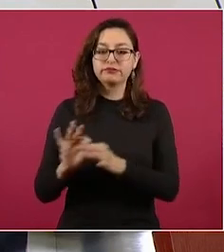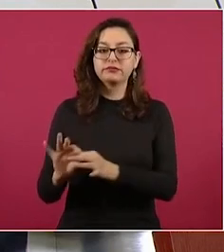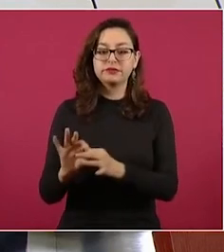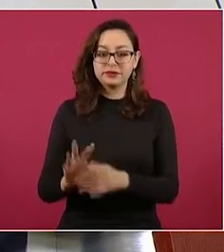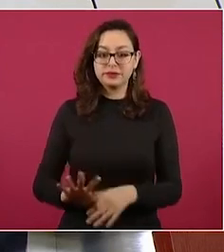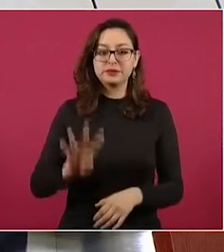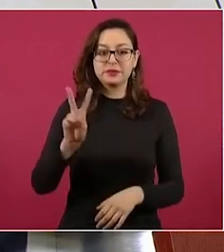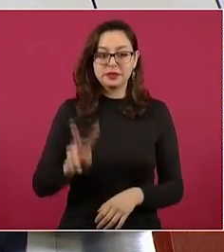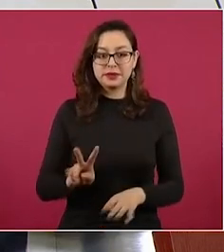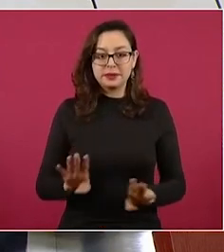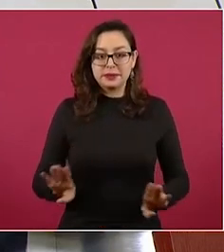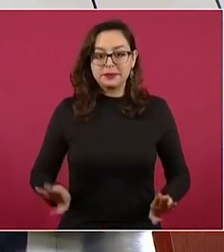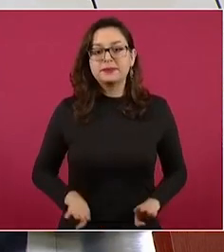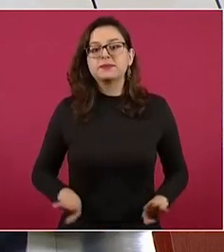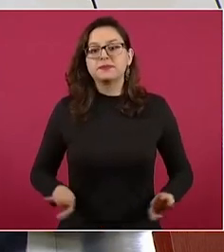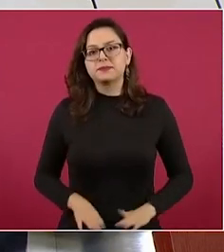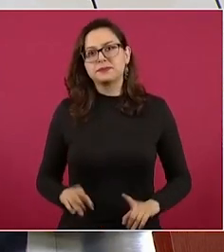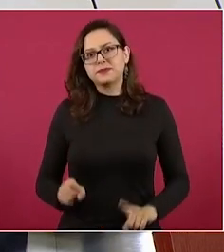convicciones.